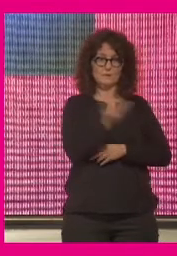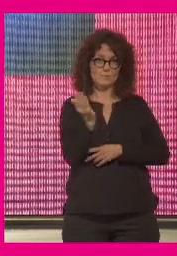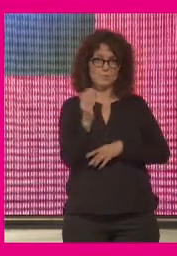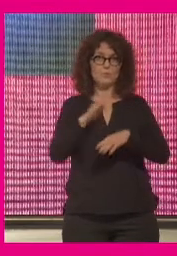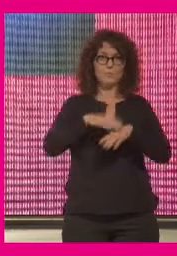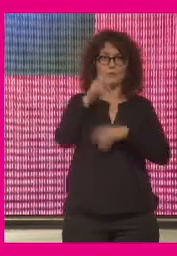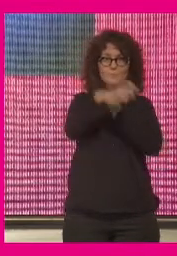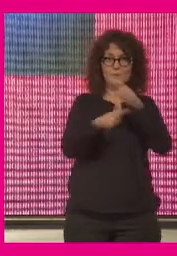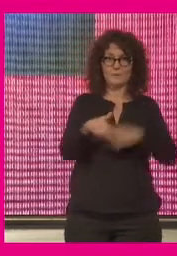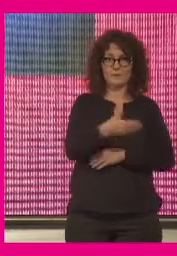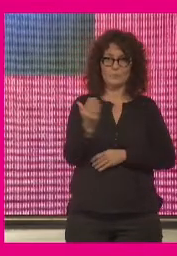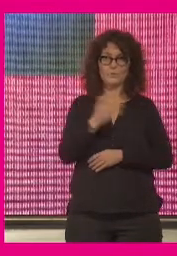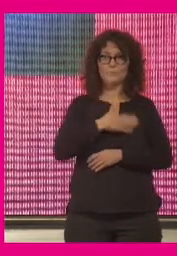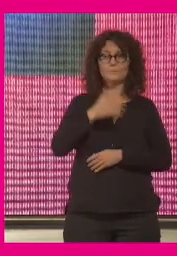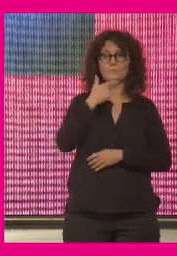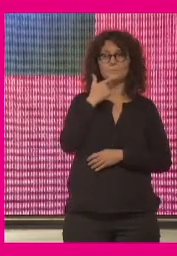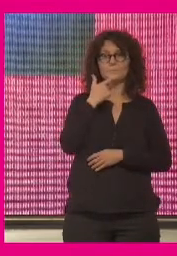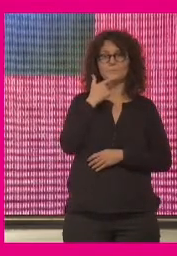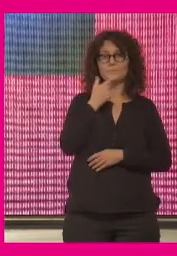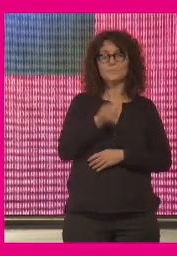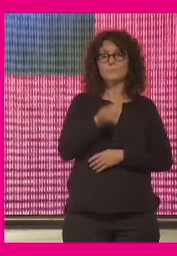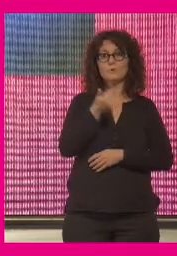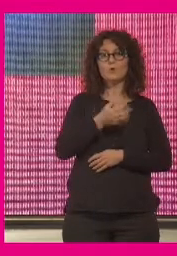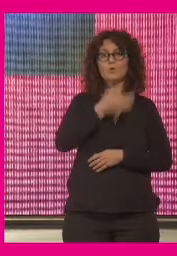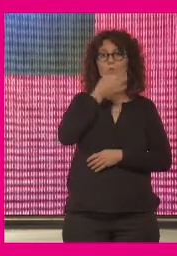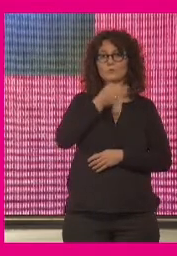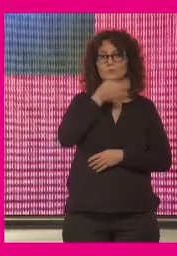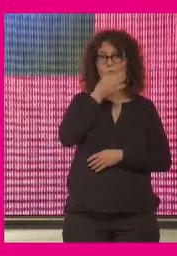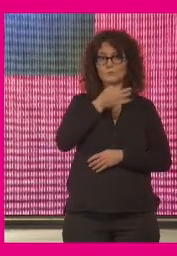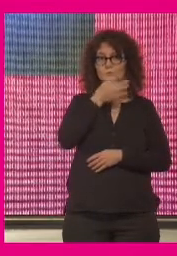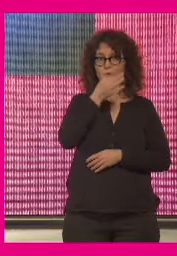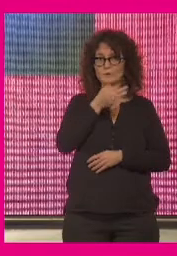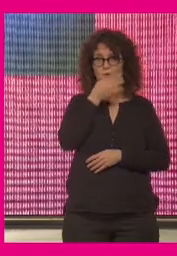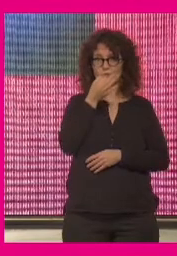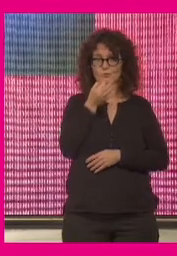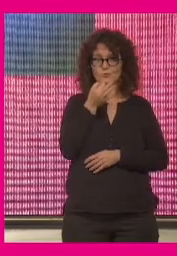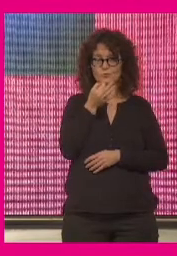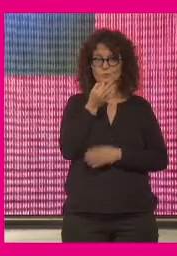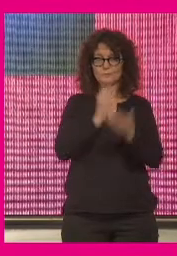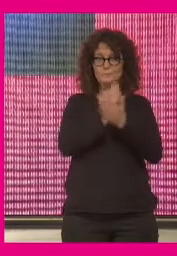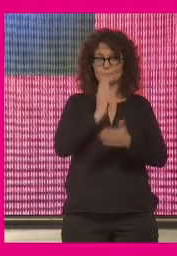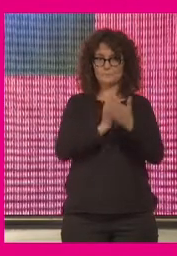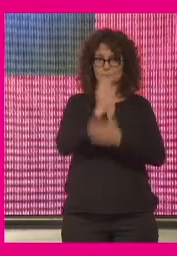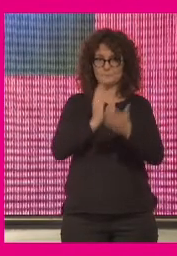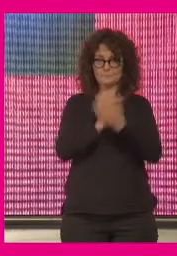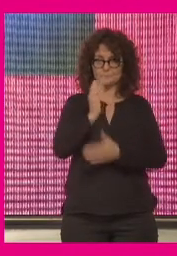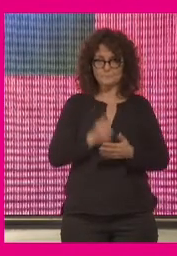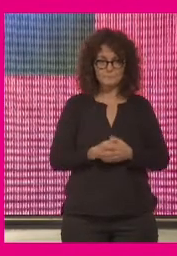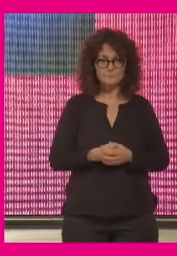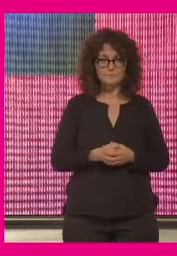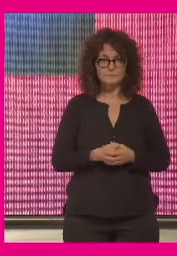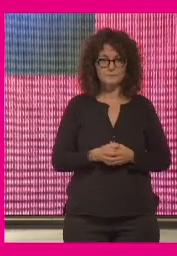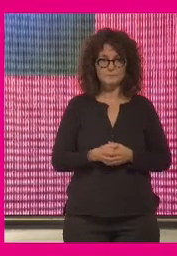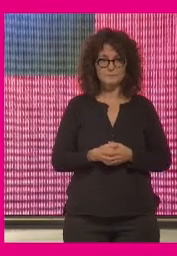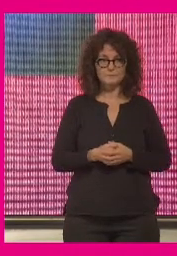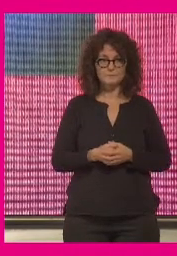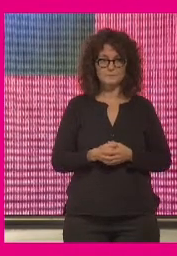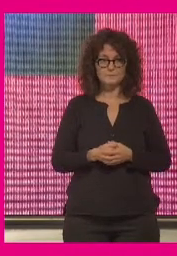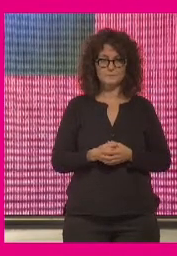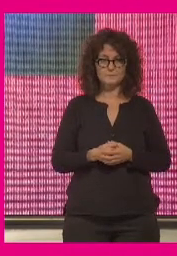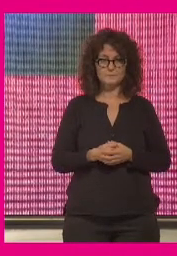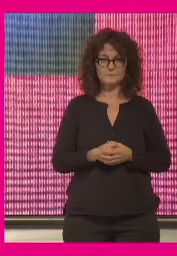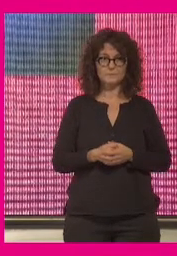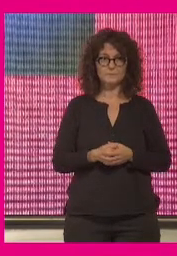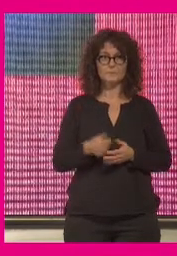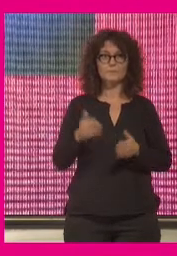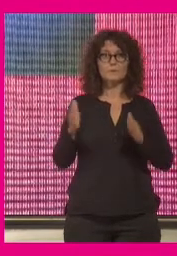etcétera sentamos una especie de discurso de Gettysburg como el famoso de Lincoln en un momento en el cual no sabemos muy